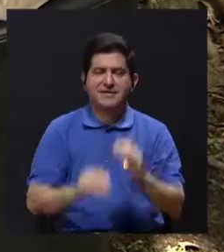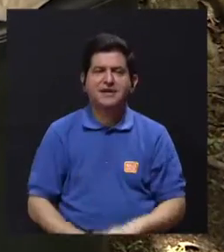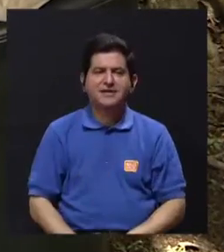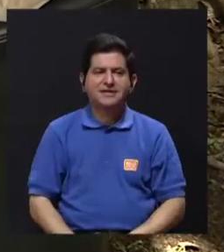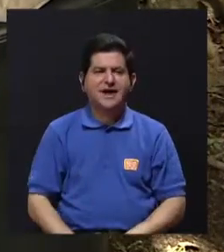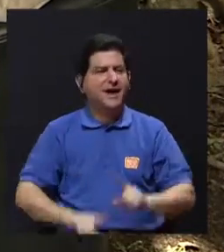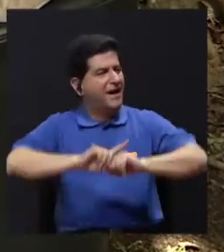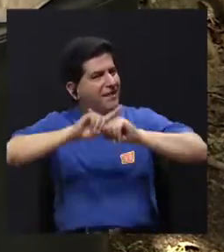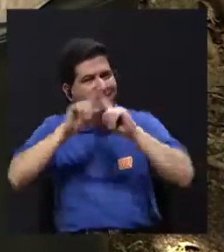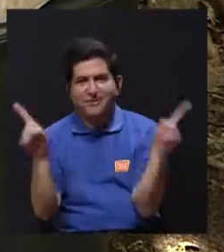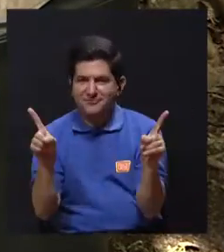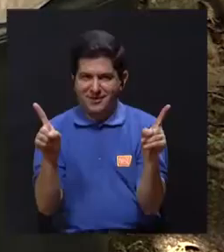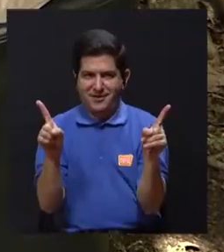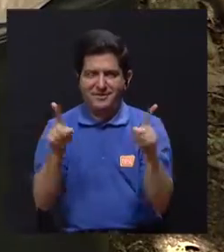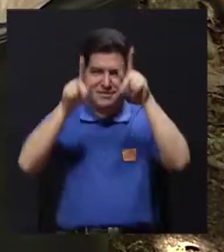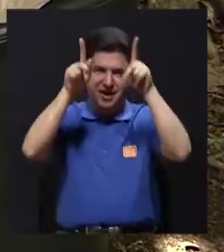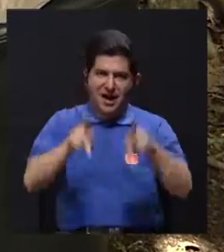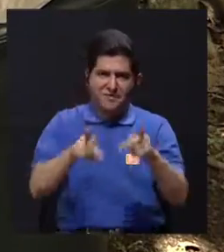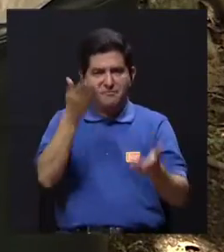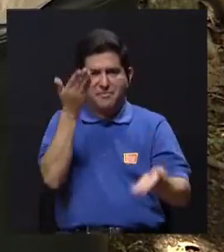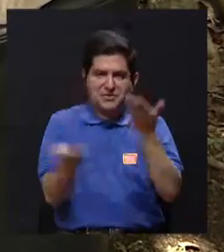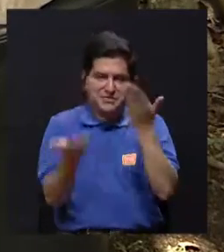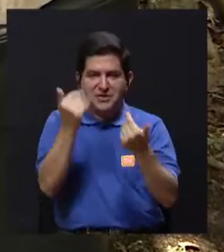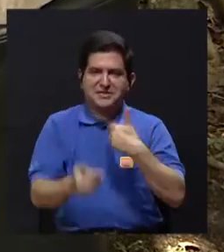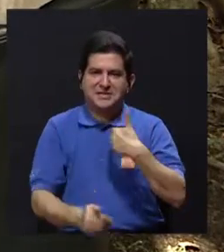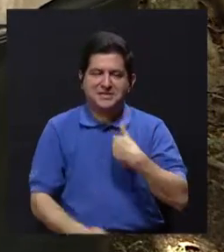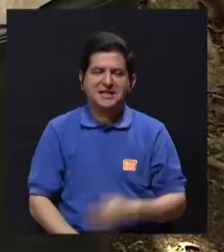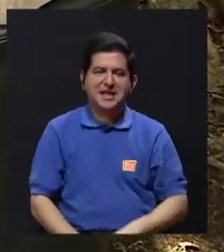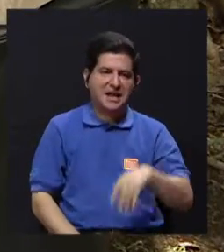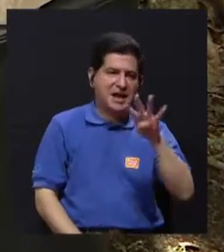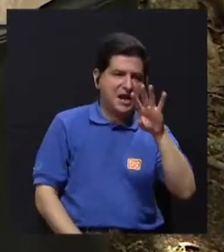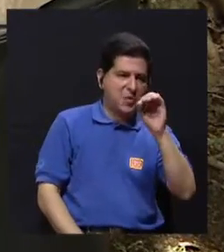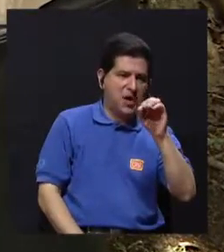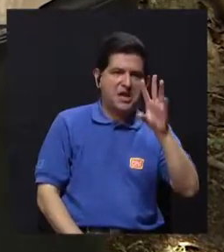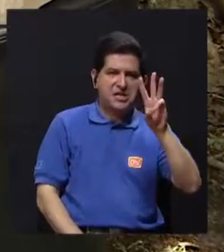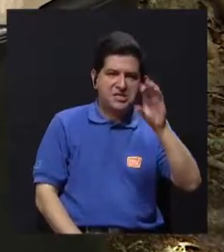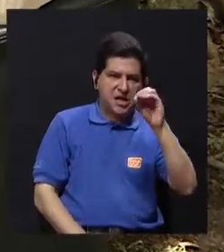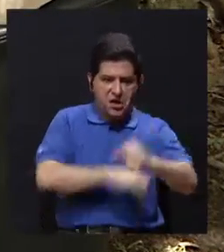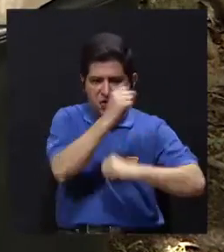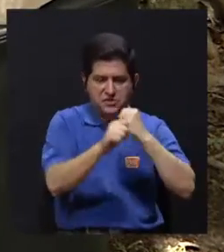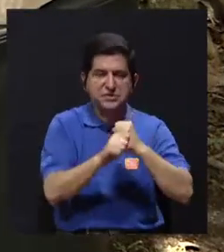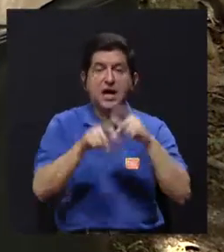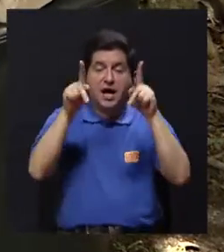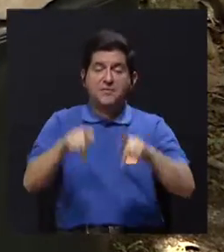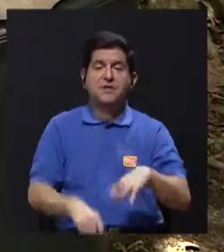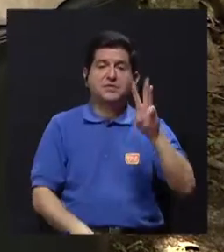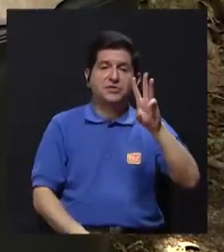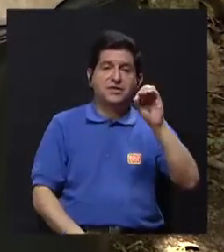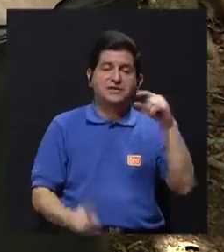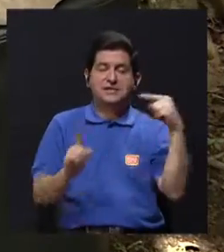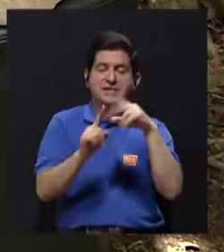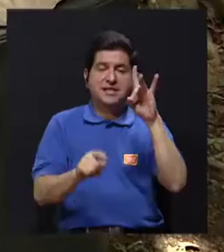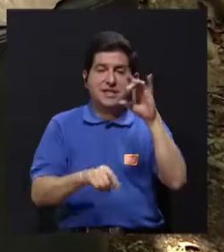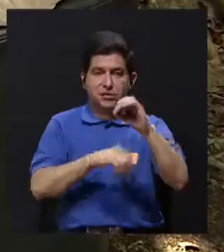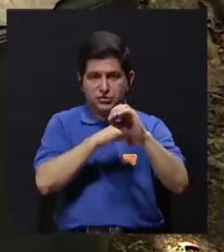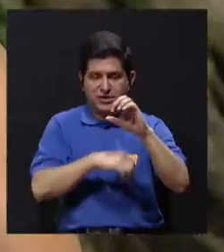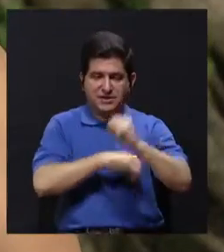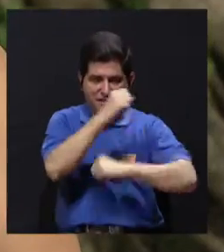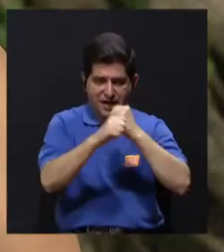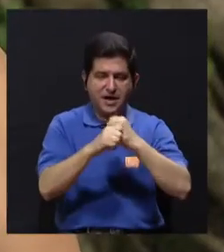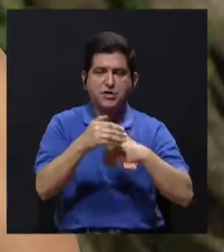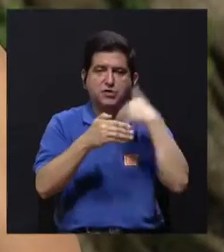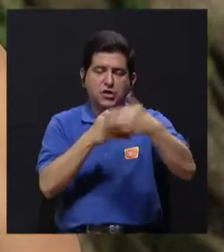debería ser un poco distinta de gente que está entre tal vez los 40 y los 60 años a gente que está entre los 60 y los 80